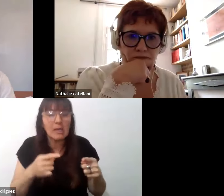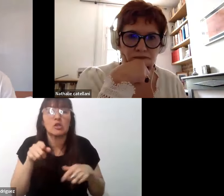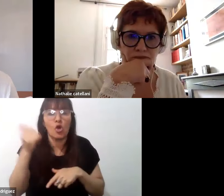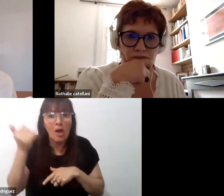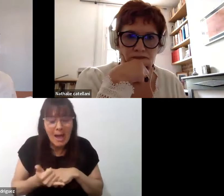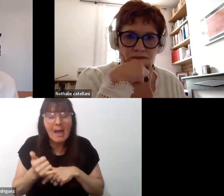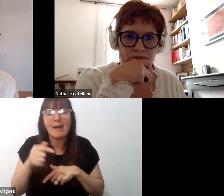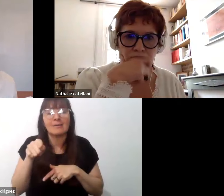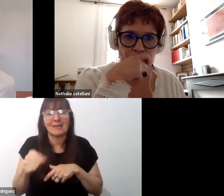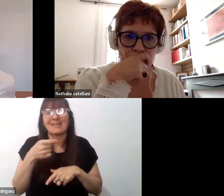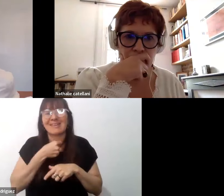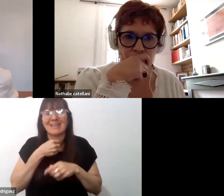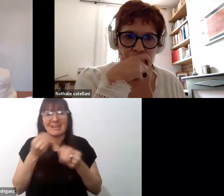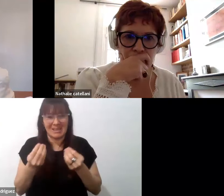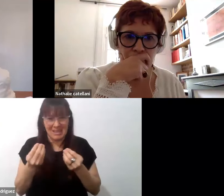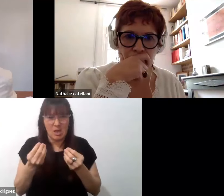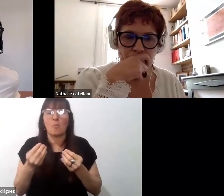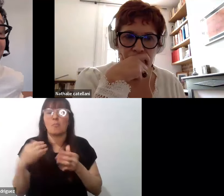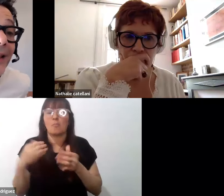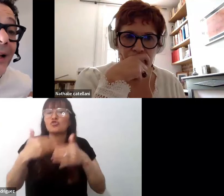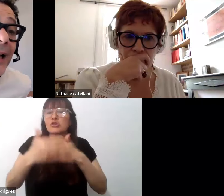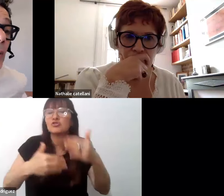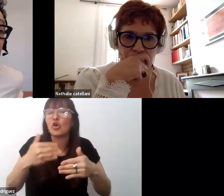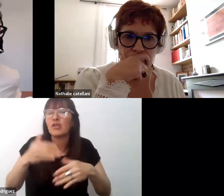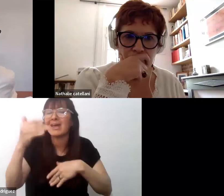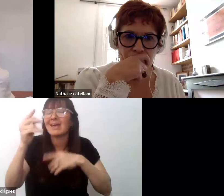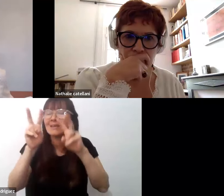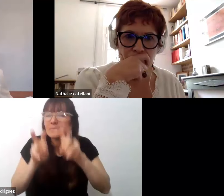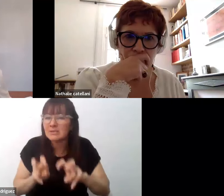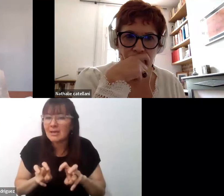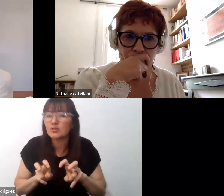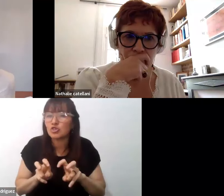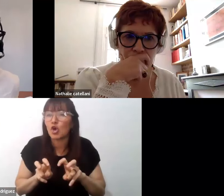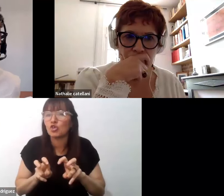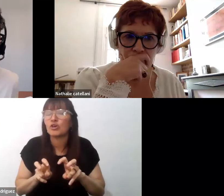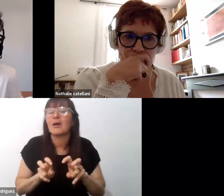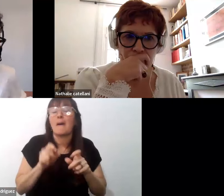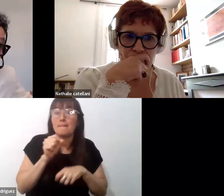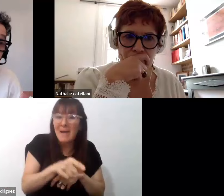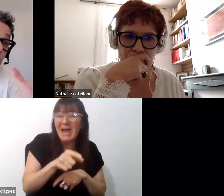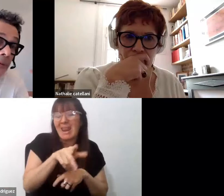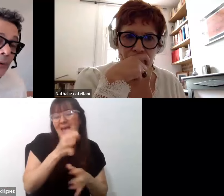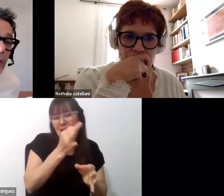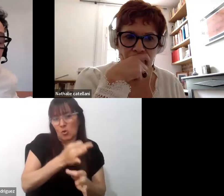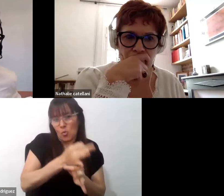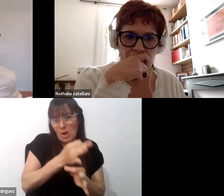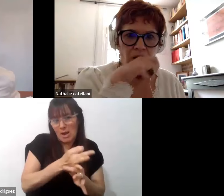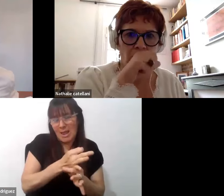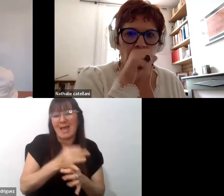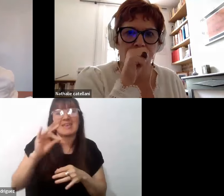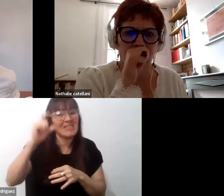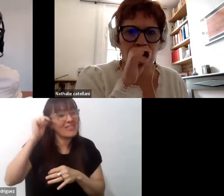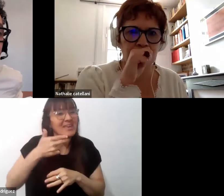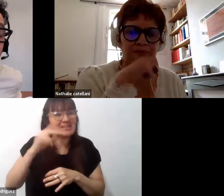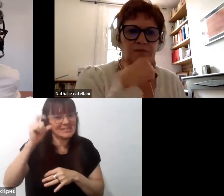pretende promover procesos de investigación en y desde la escuela. Se genera, por ejemplo, por tomar otro ejemplo, la